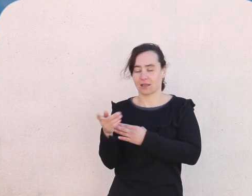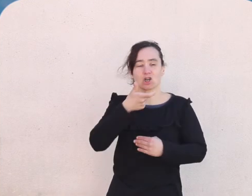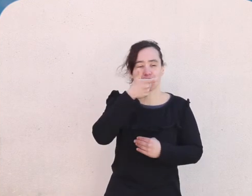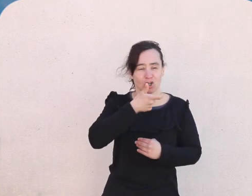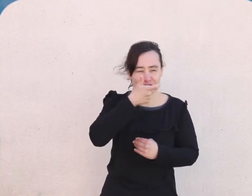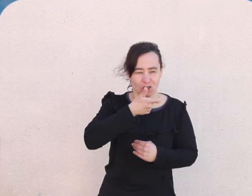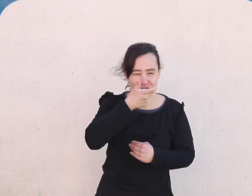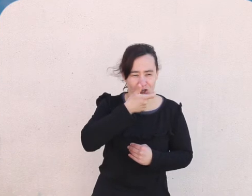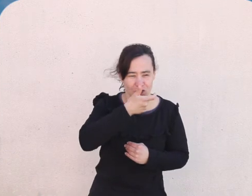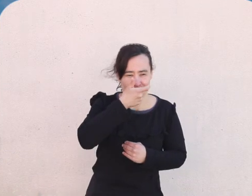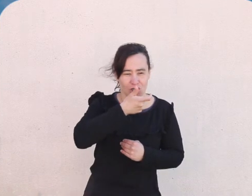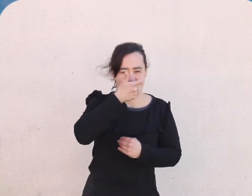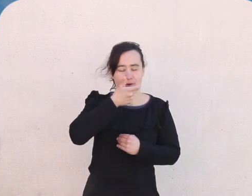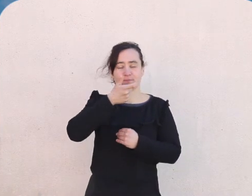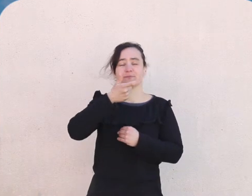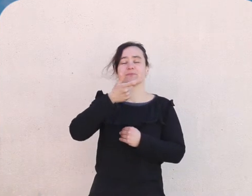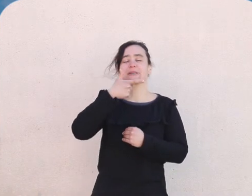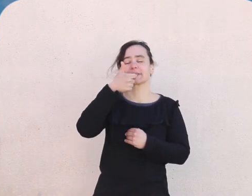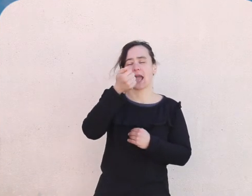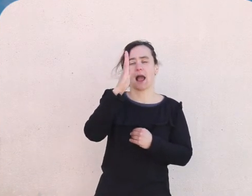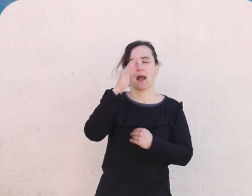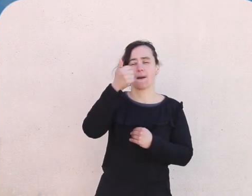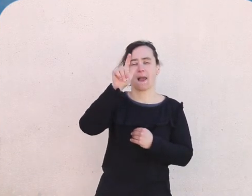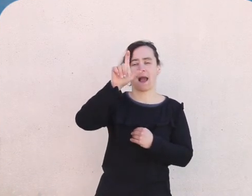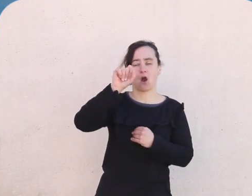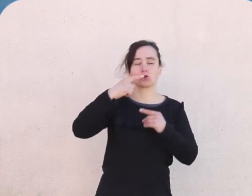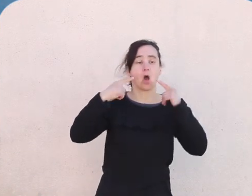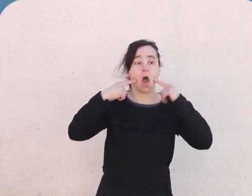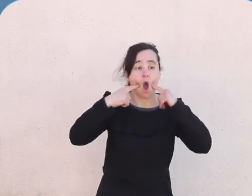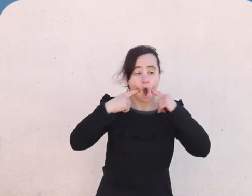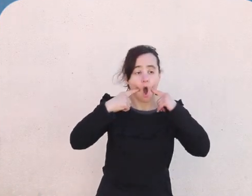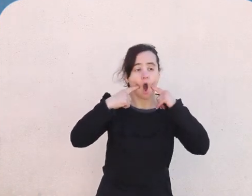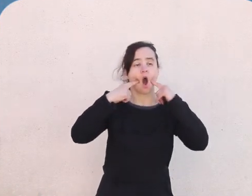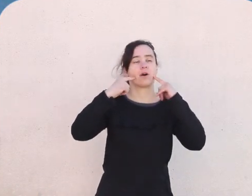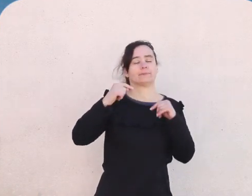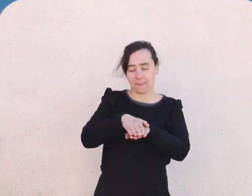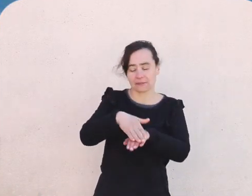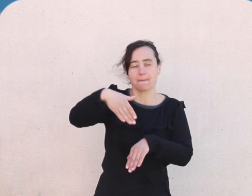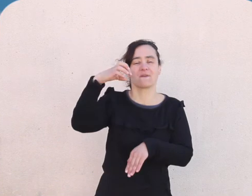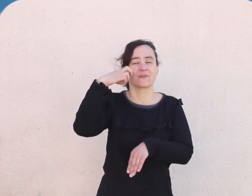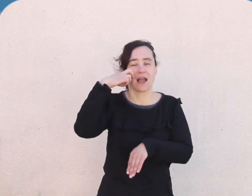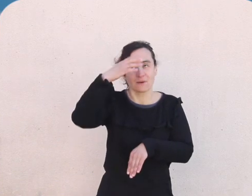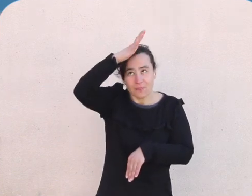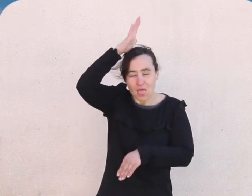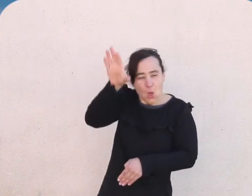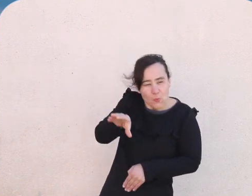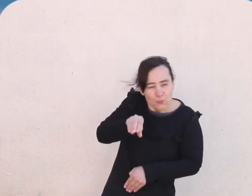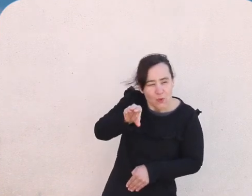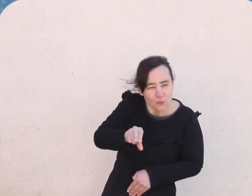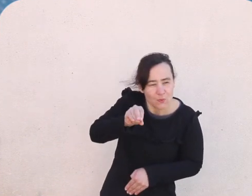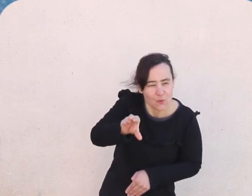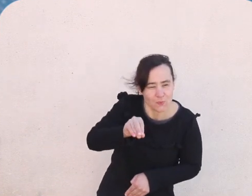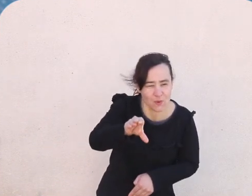peces que lo escuchaban atentamente, mientras la música sonaba de fondo. Después, todas y